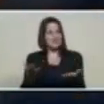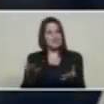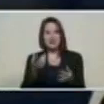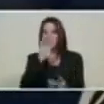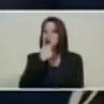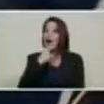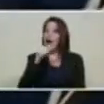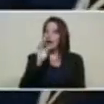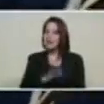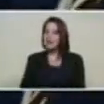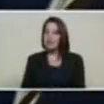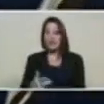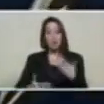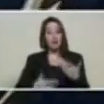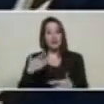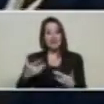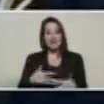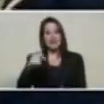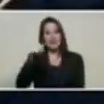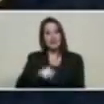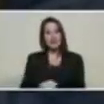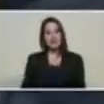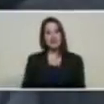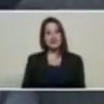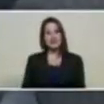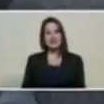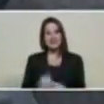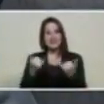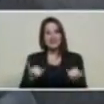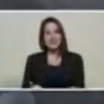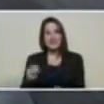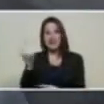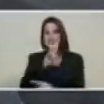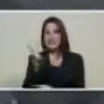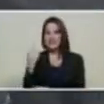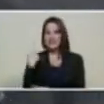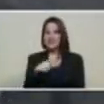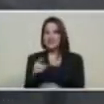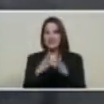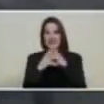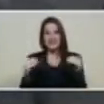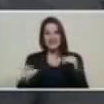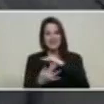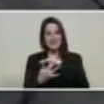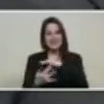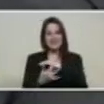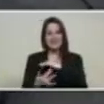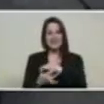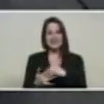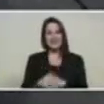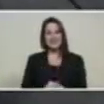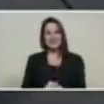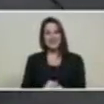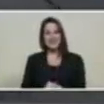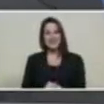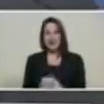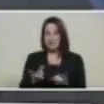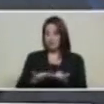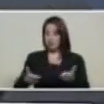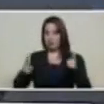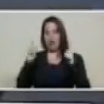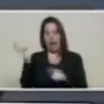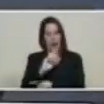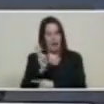lo que estamos activando al día de hoy. Ya Venezuela tiene toda la tecnología con manejo autónomo